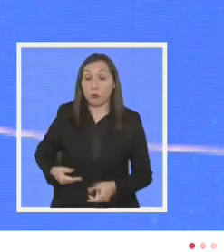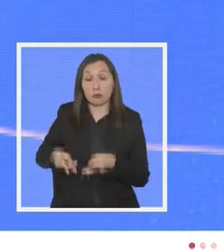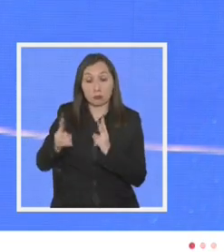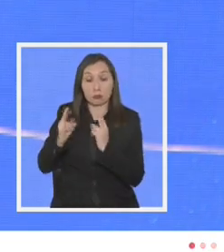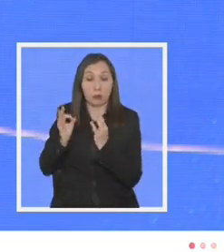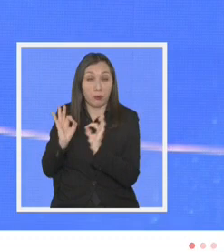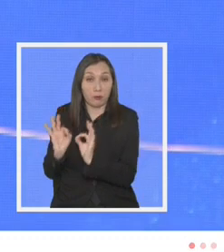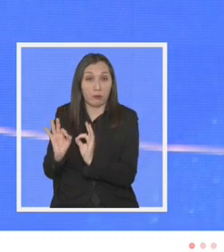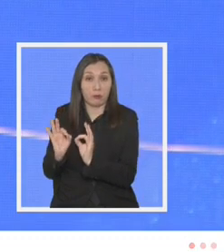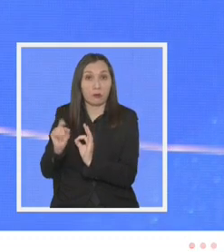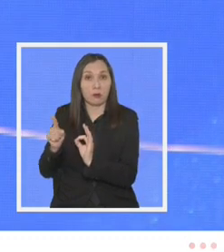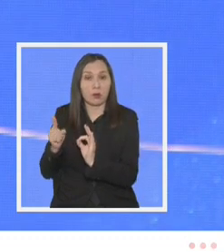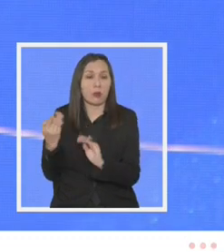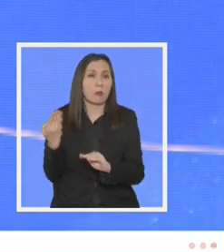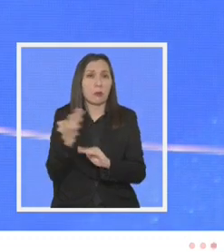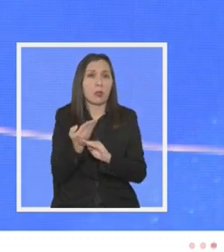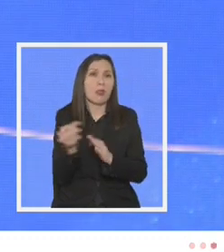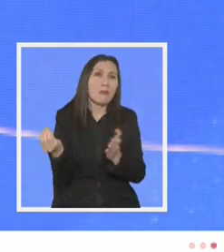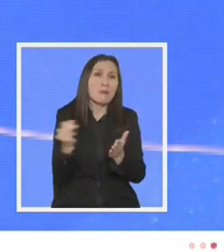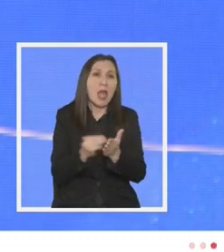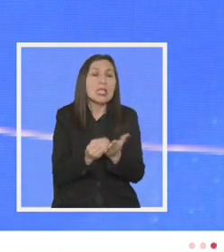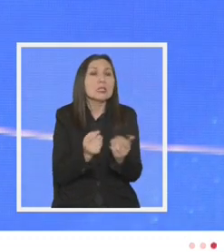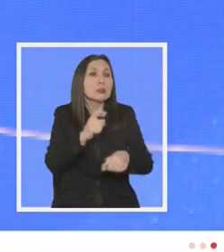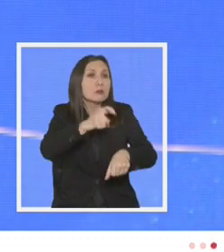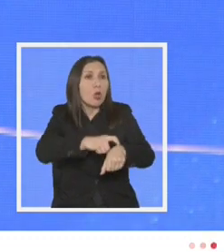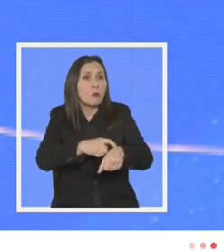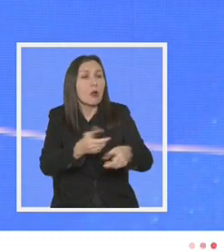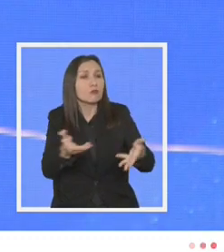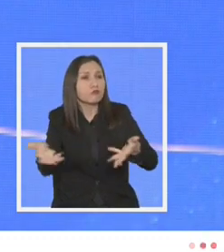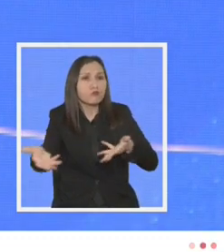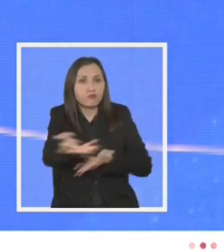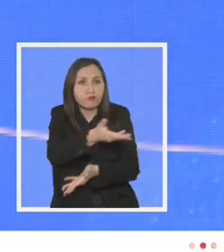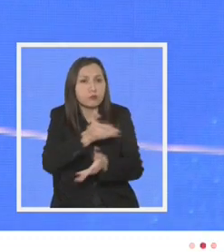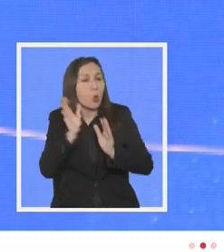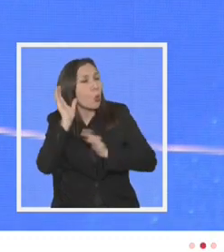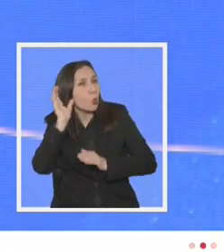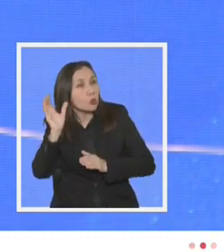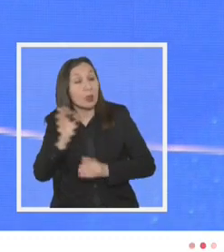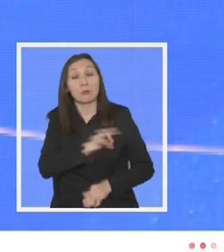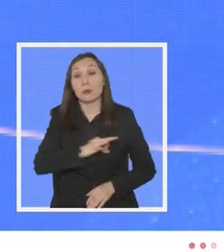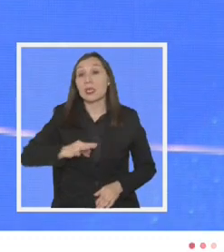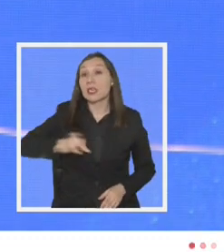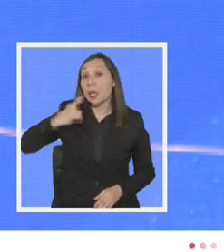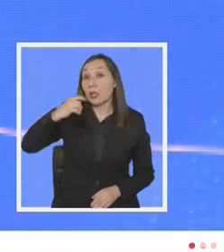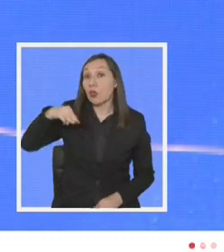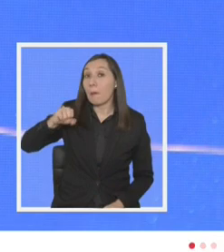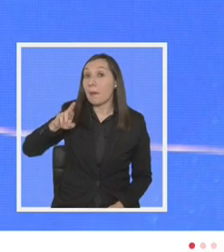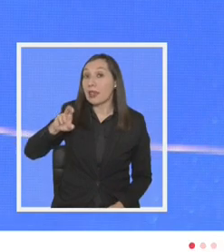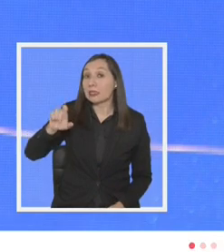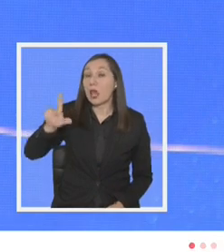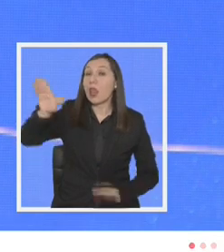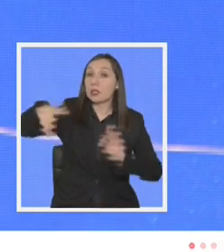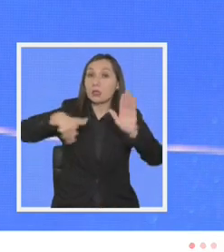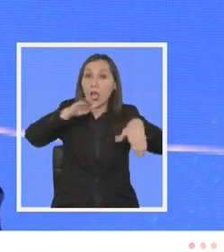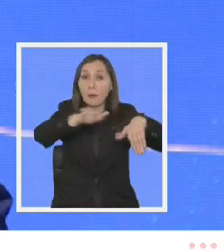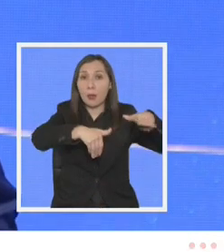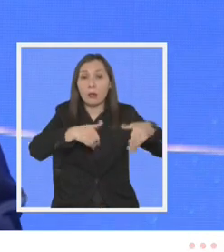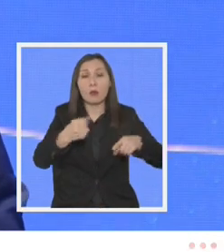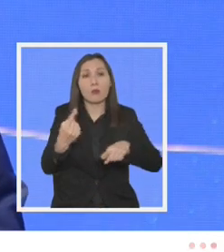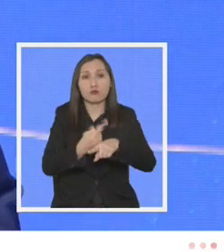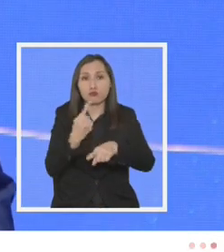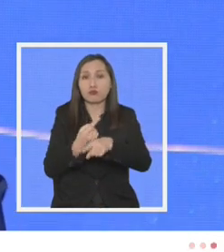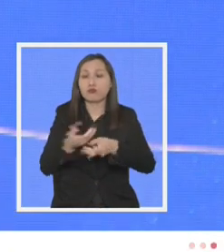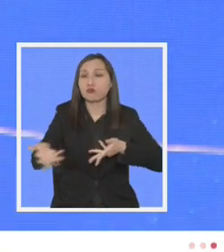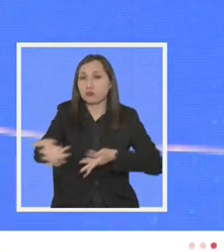legítimamente demandó más espacios de escucha el ministro Marcel convocó a un proceso de